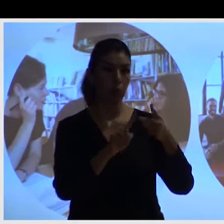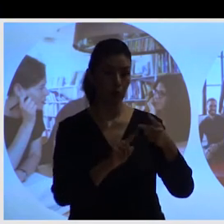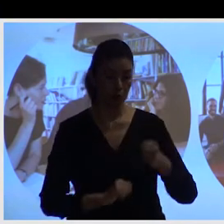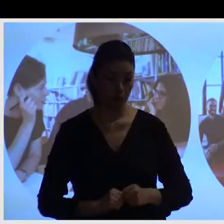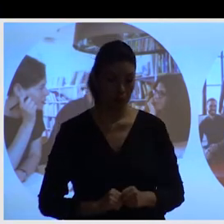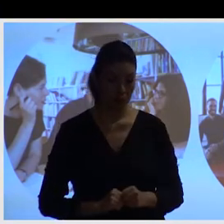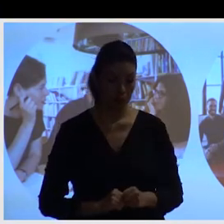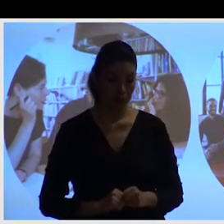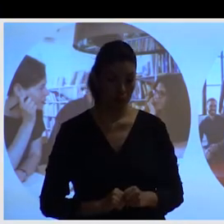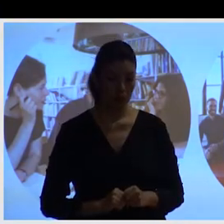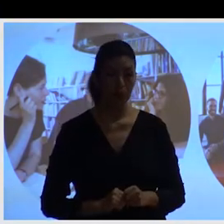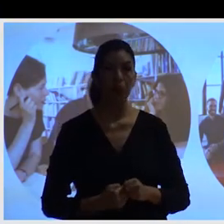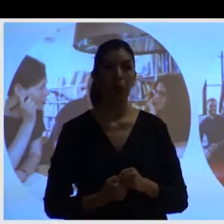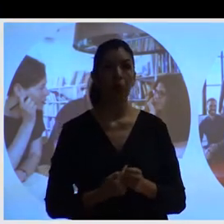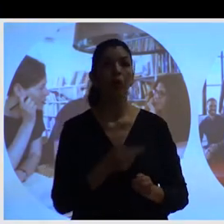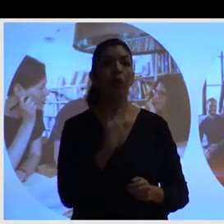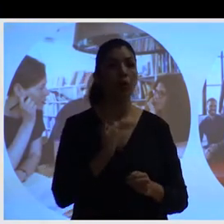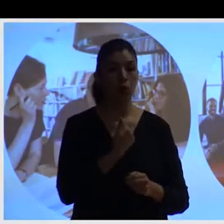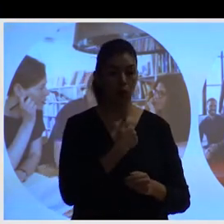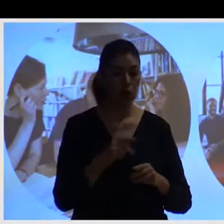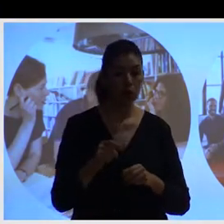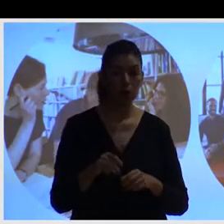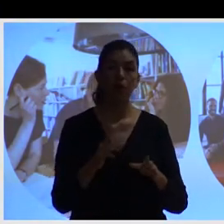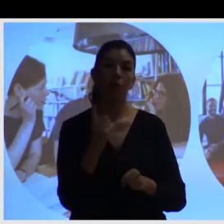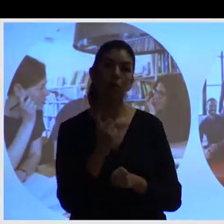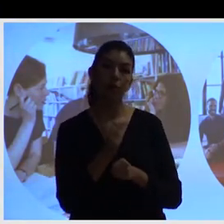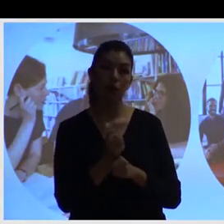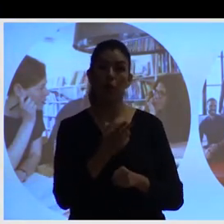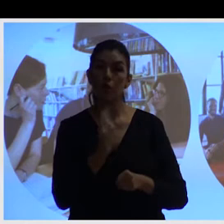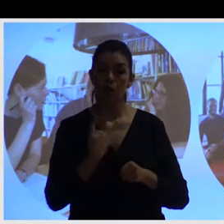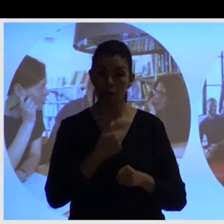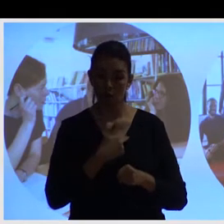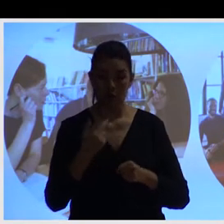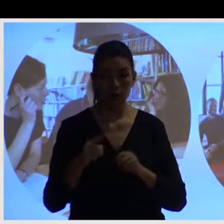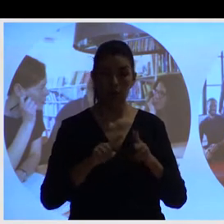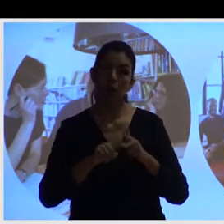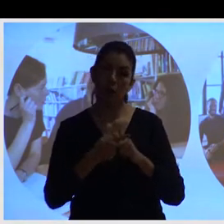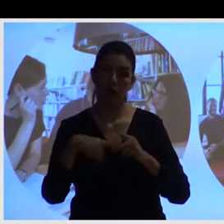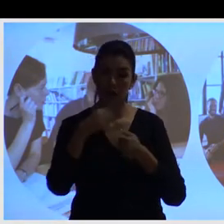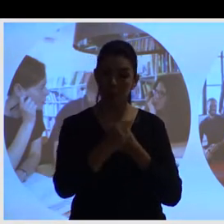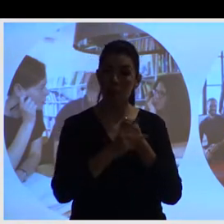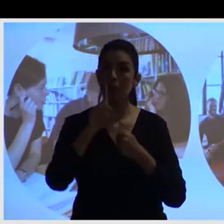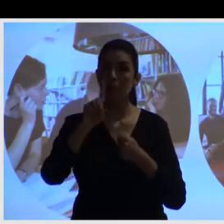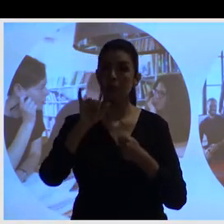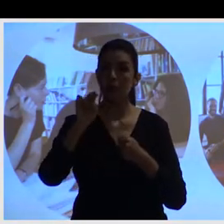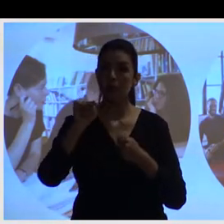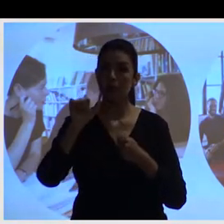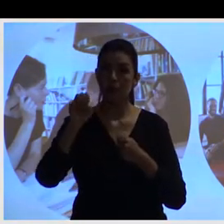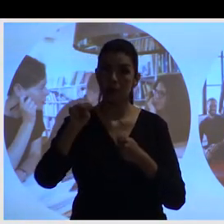GEL somos una oficina que ha nacido en la ciudad de Copenhague, Dinamarca, hace exactamente 20 años.